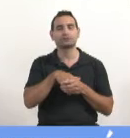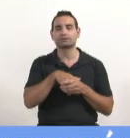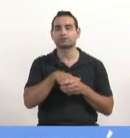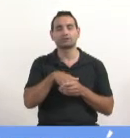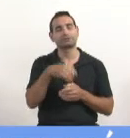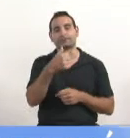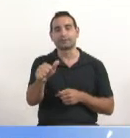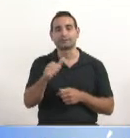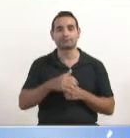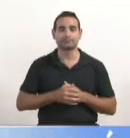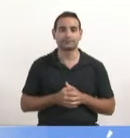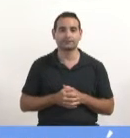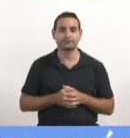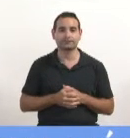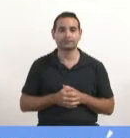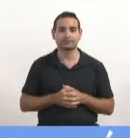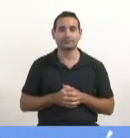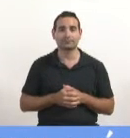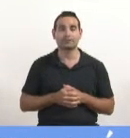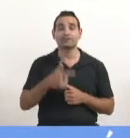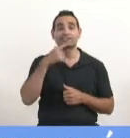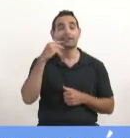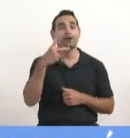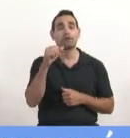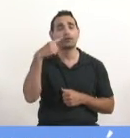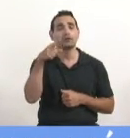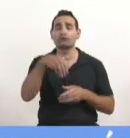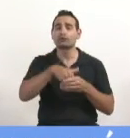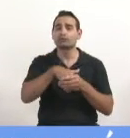Ausente. Senador Schiavoni, su voto.